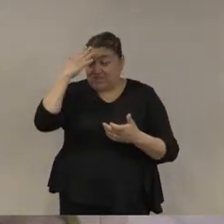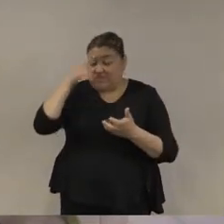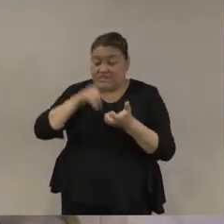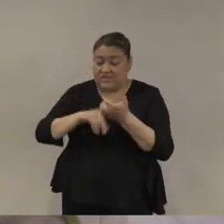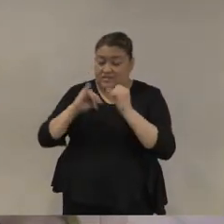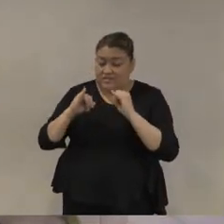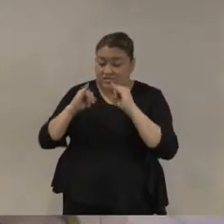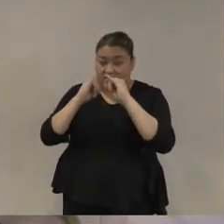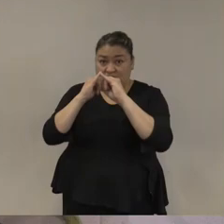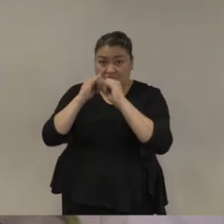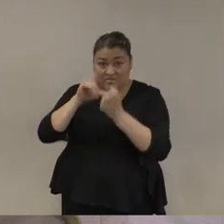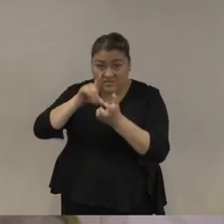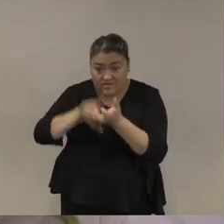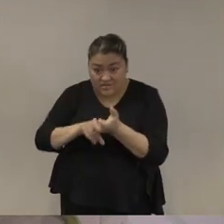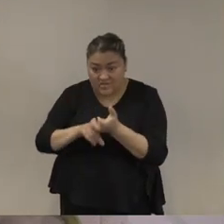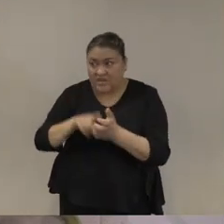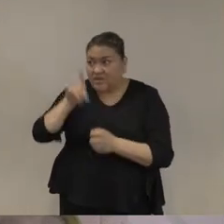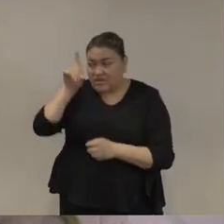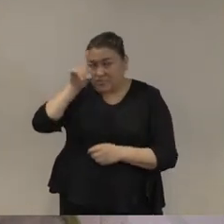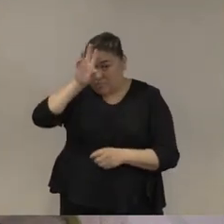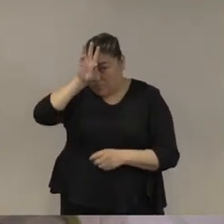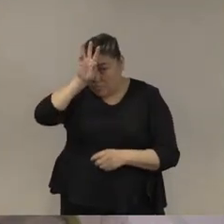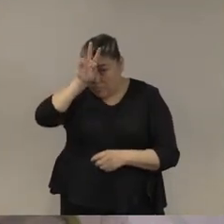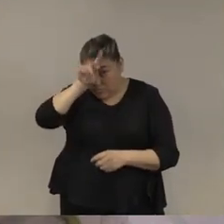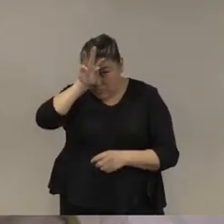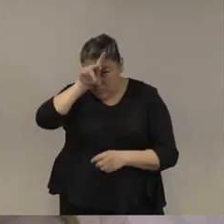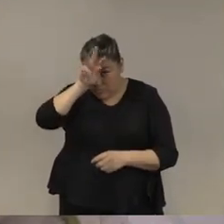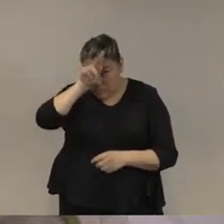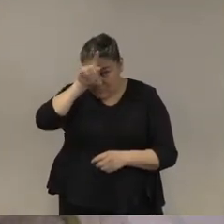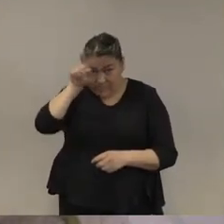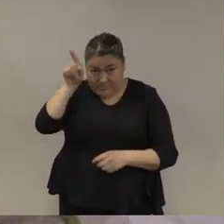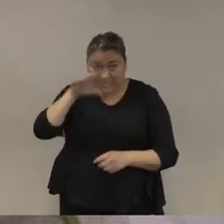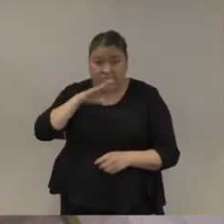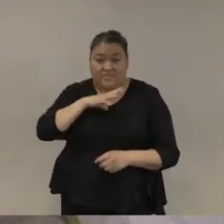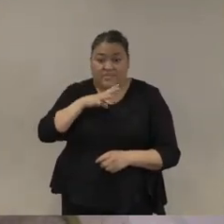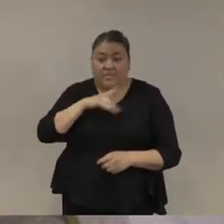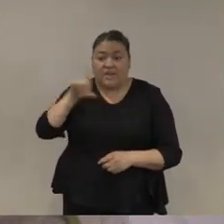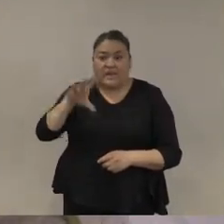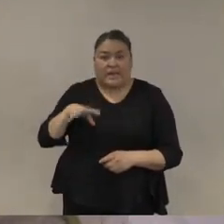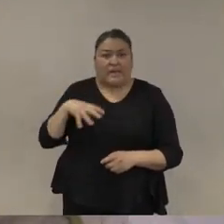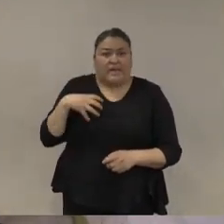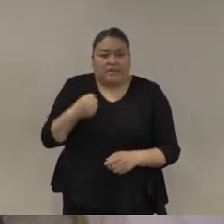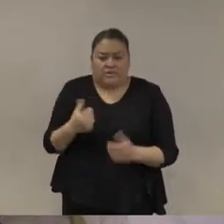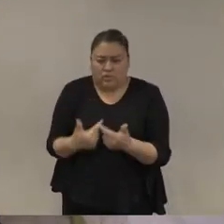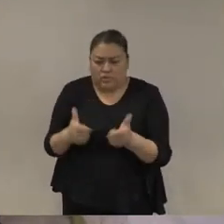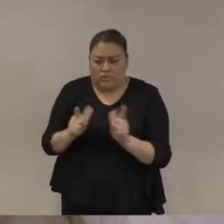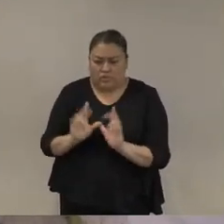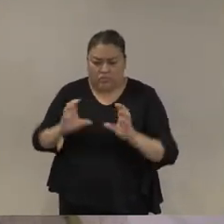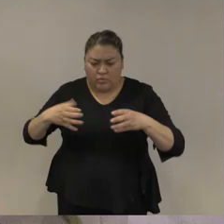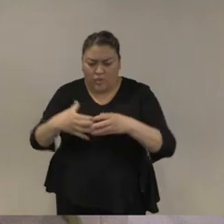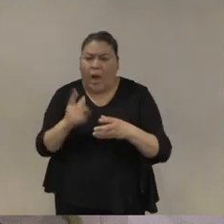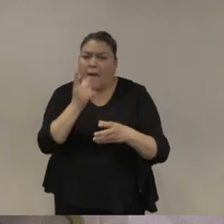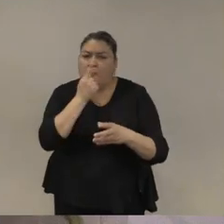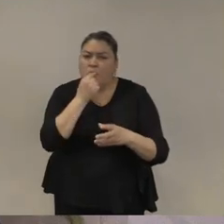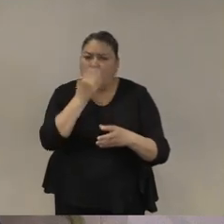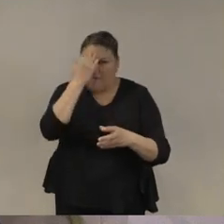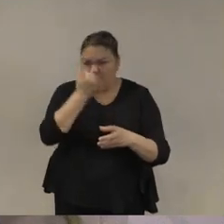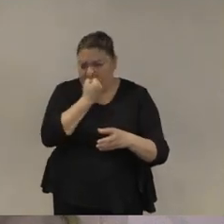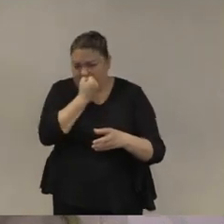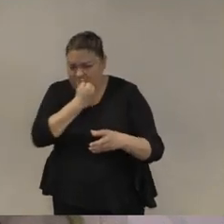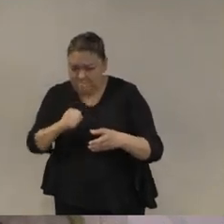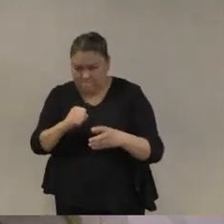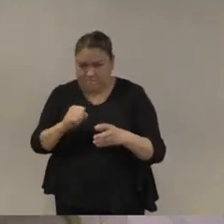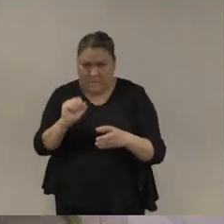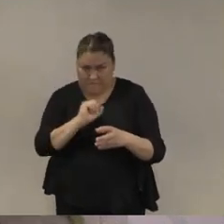ejemplo en Monterrey un esfuerzo de creación de una fuerza de policía eficaz